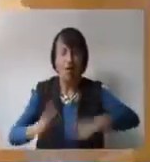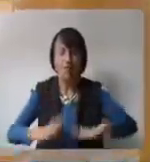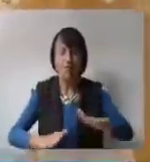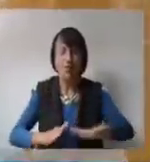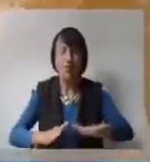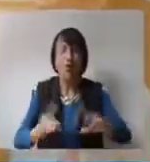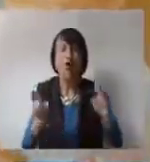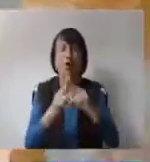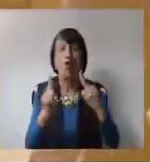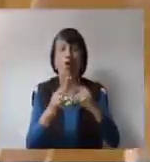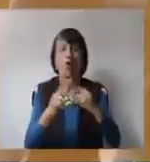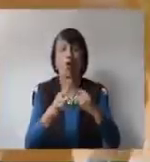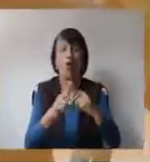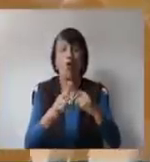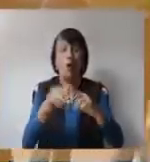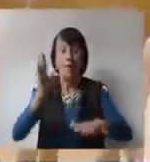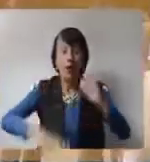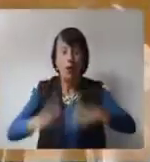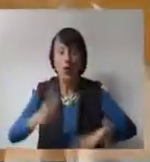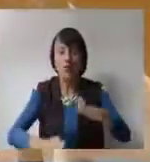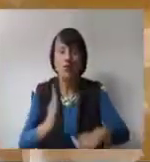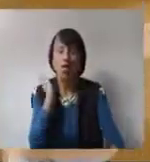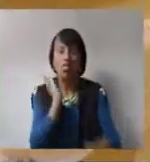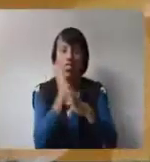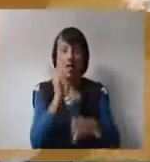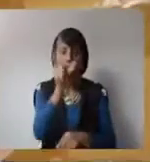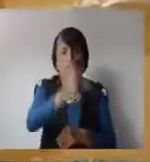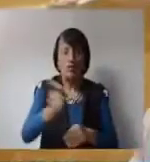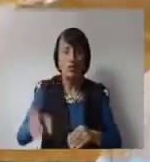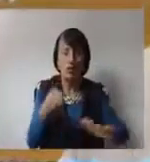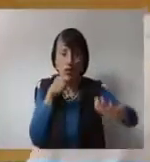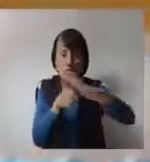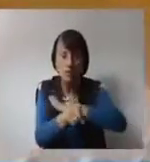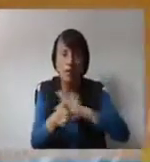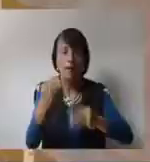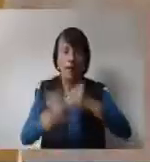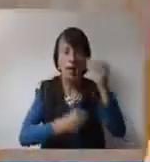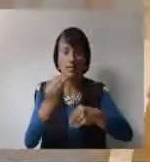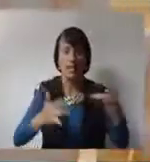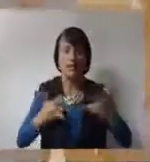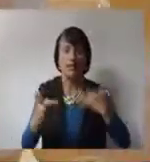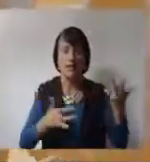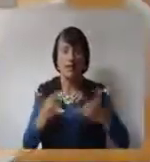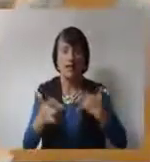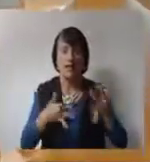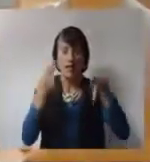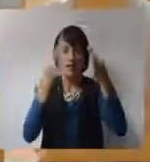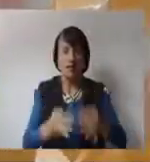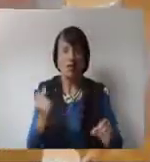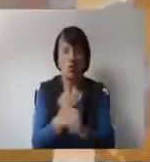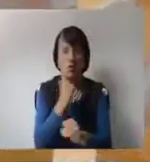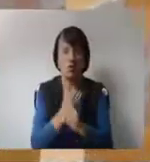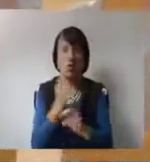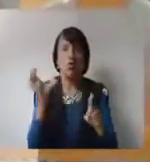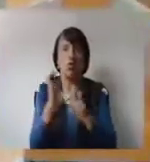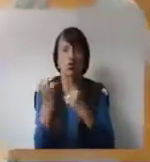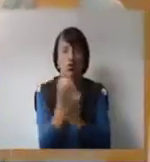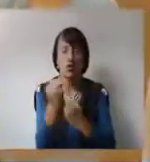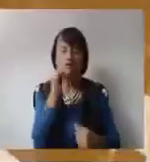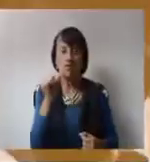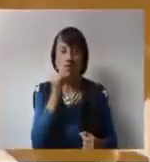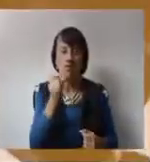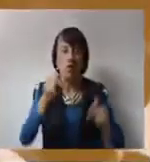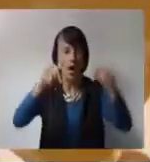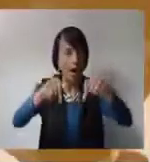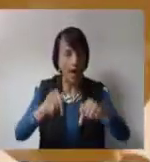de Barlovento, comúnmente conocida como La Guapa, impidiendo el acceso de los mirandinos que acudían a realizar actividades formativas y